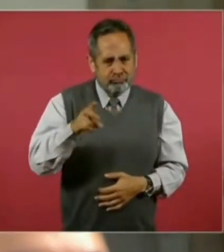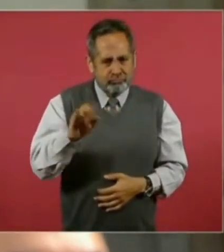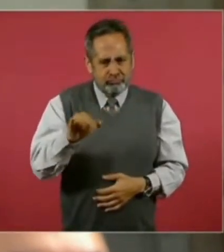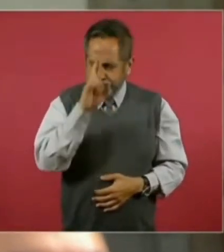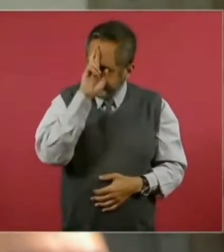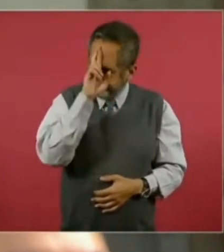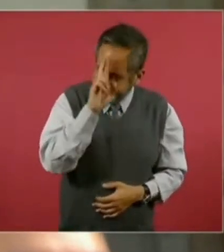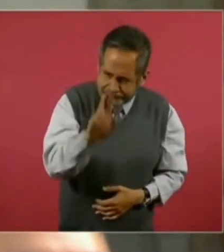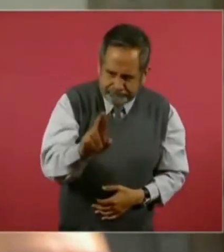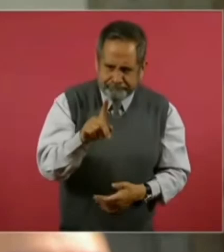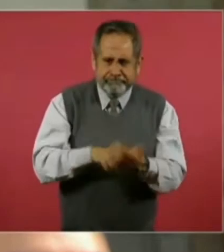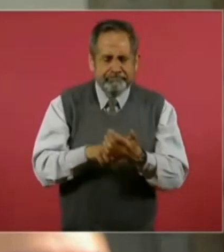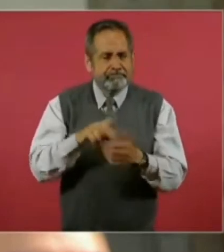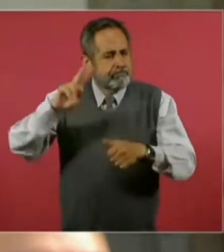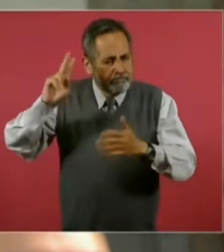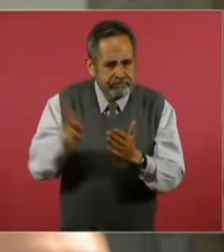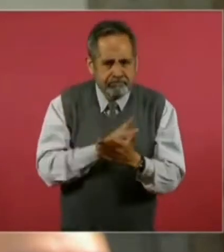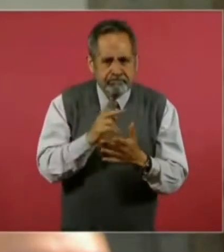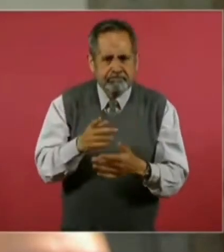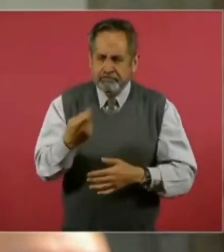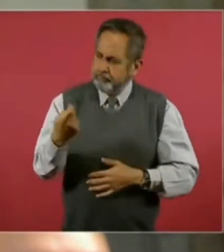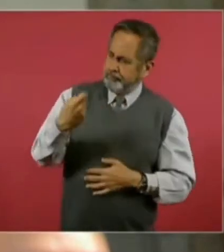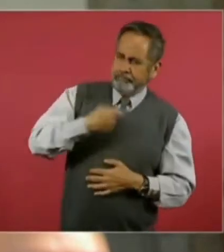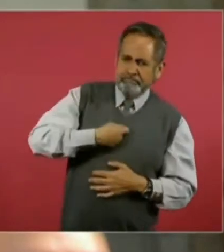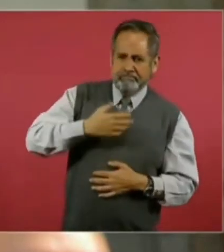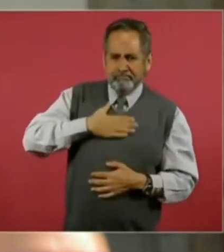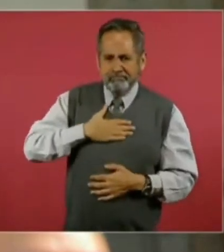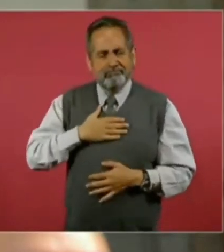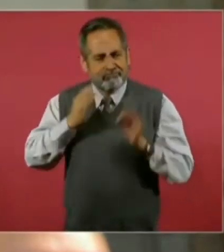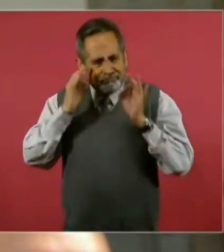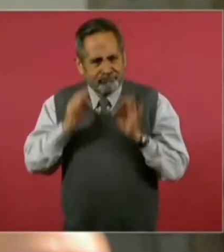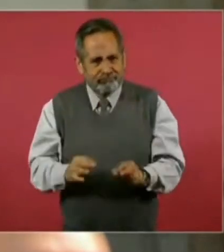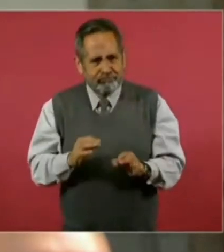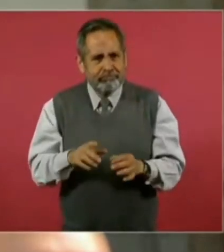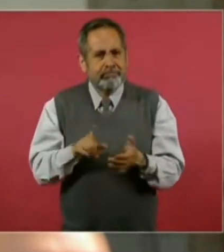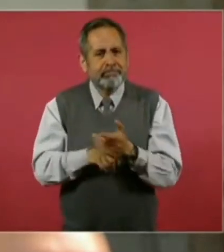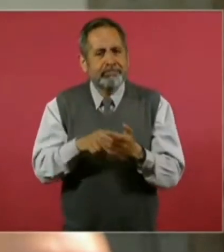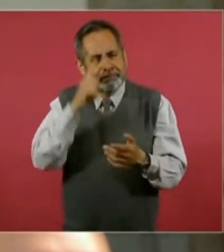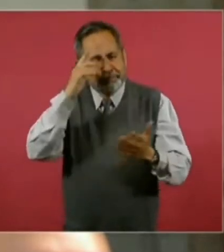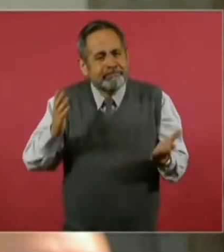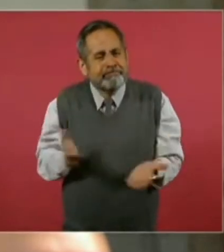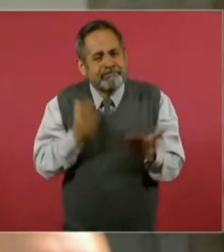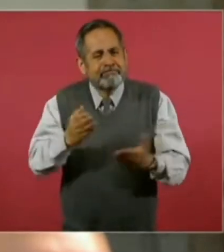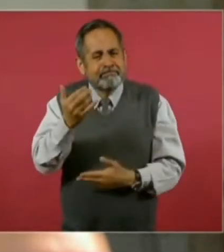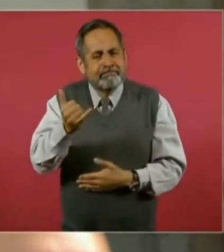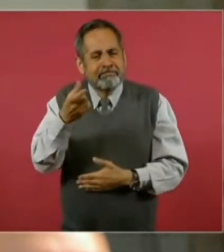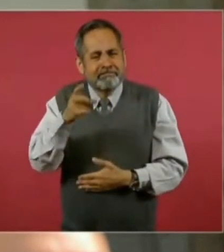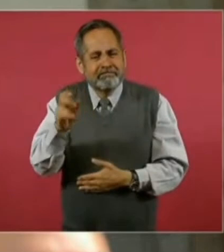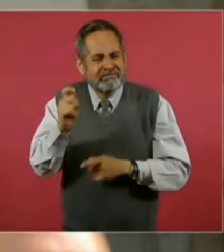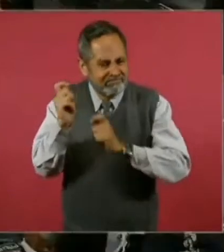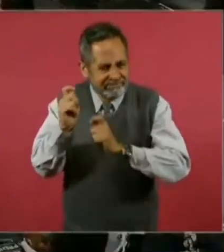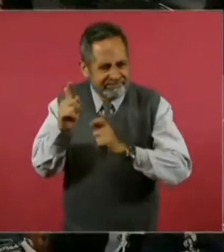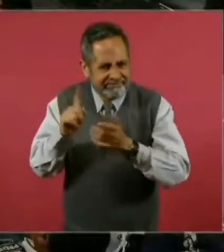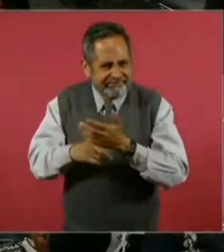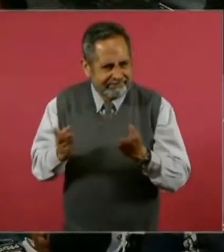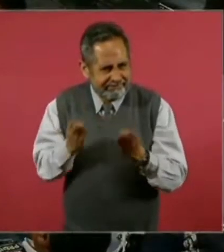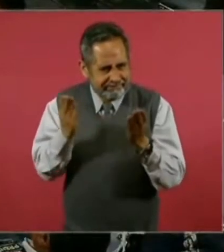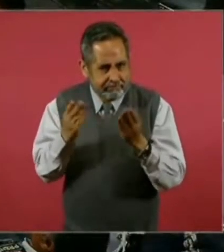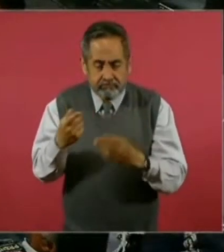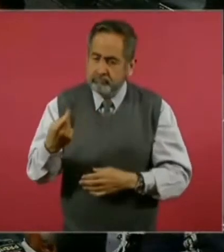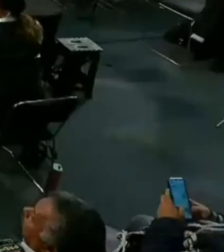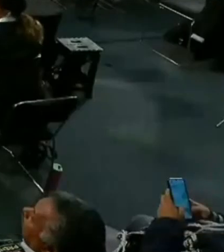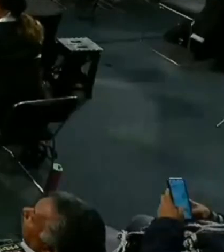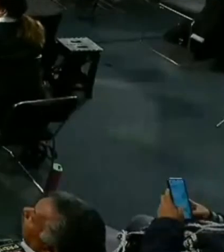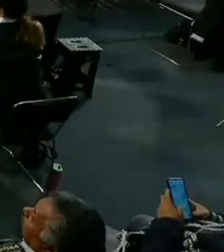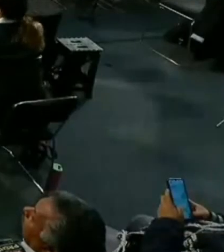un nuevo acento a lo que es nuestra identidad. Hay que recordar que el danzante Yaqui, la imagen de los Yaquis, forman parte integral de la identidad,